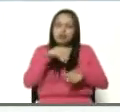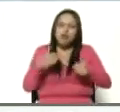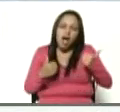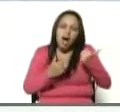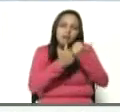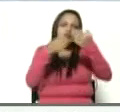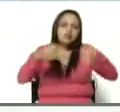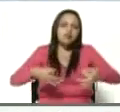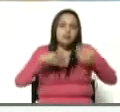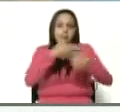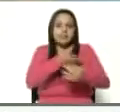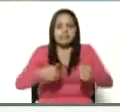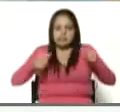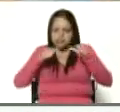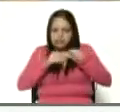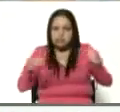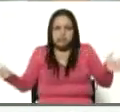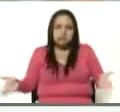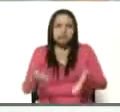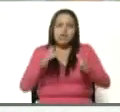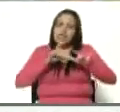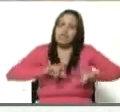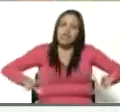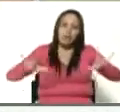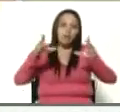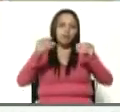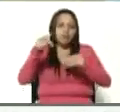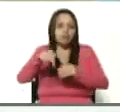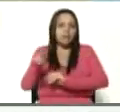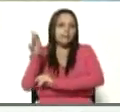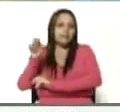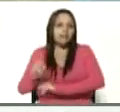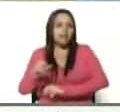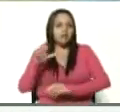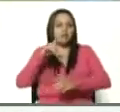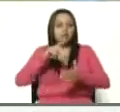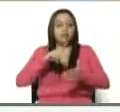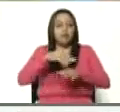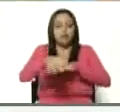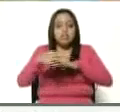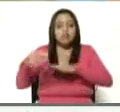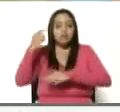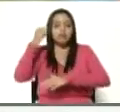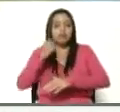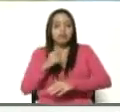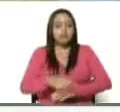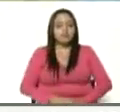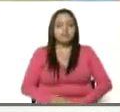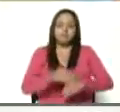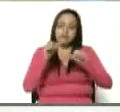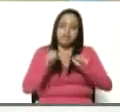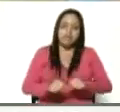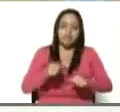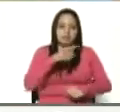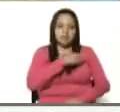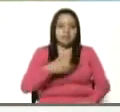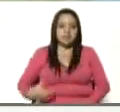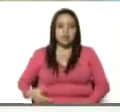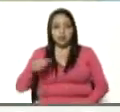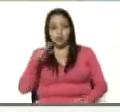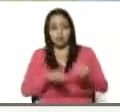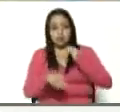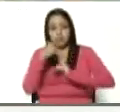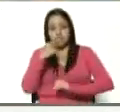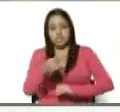Siga adelante, presidente, le queremos mucho aquí en Petar, en el municipio de Sucre. Sí, presidente, bueno, por último podemos decirle que